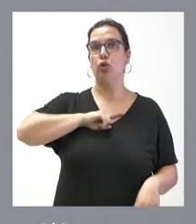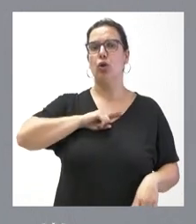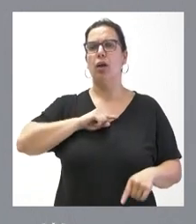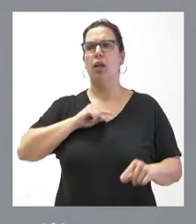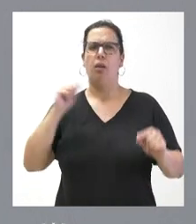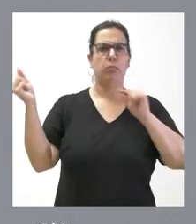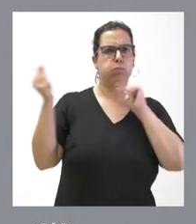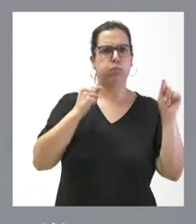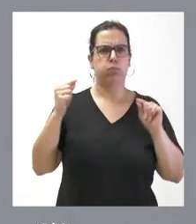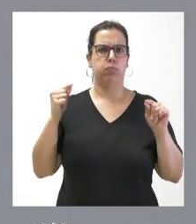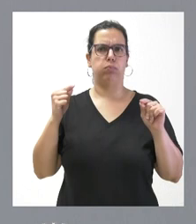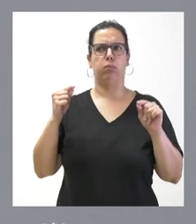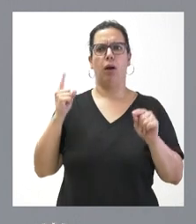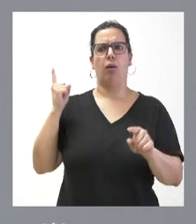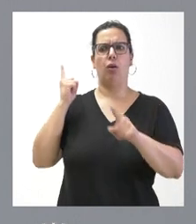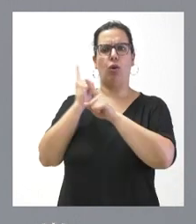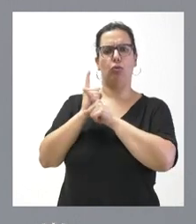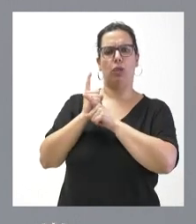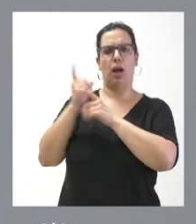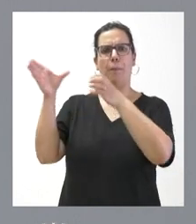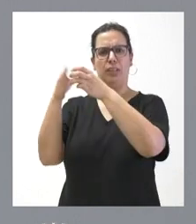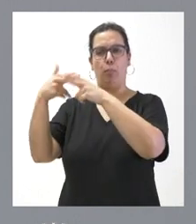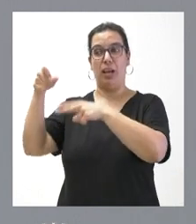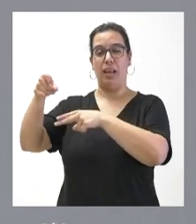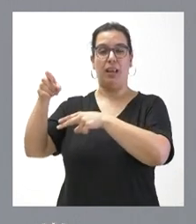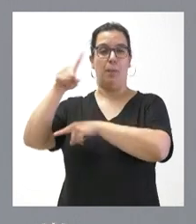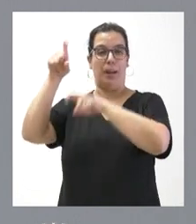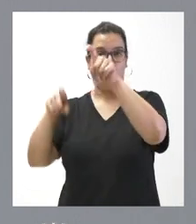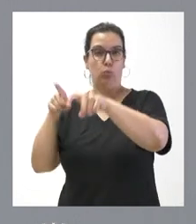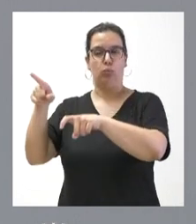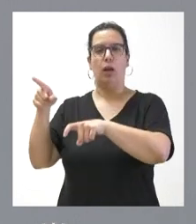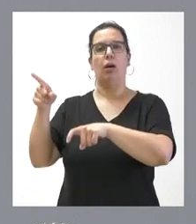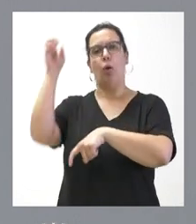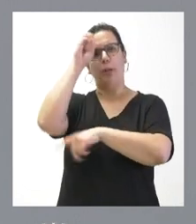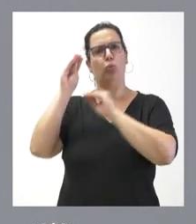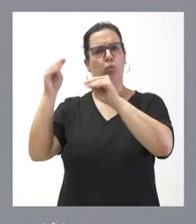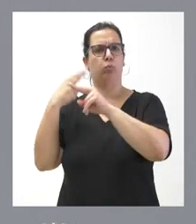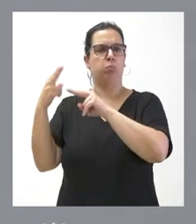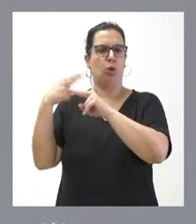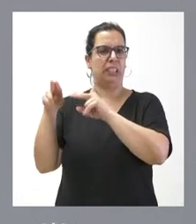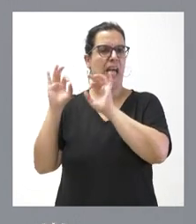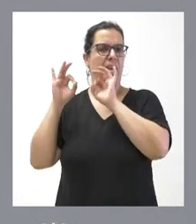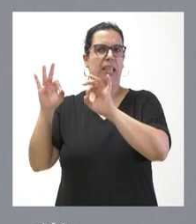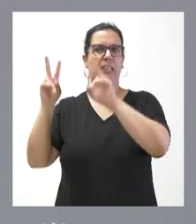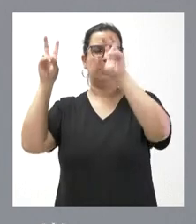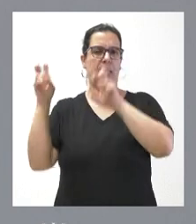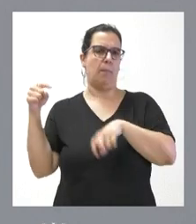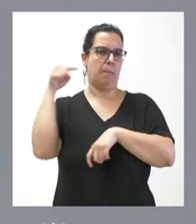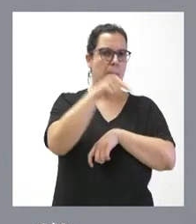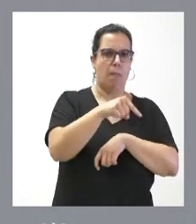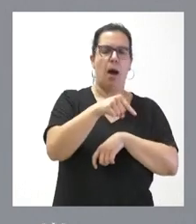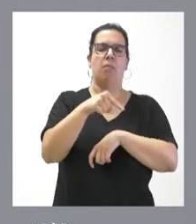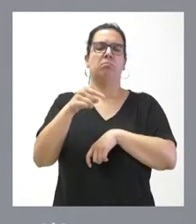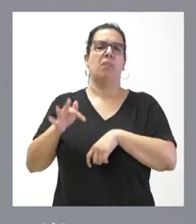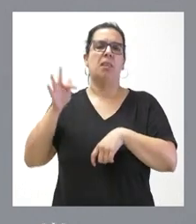debate con un partido político que sé que ha hecho estas preguntas y que tiene una posición política en torno a estos asuntos y, además, que se